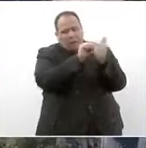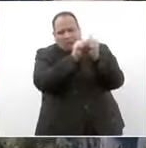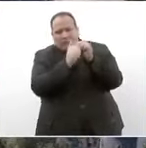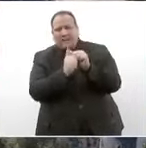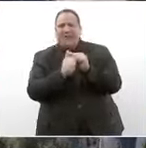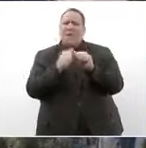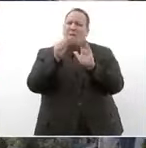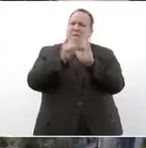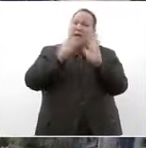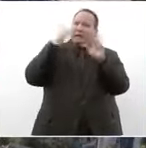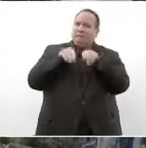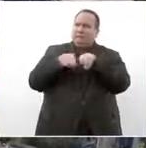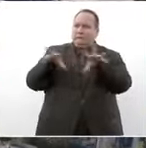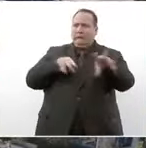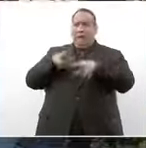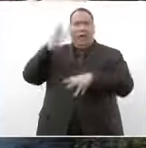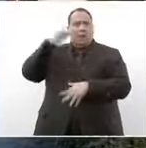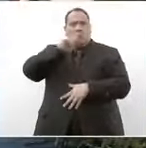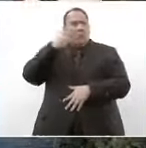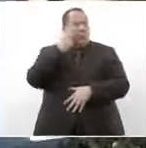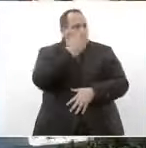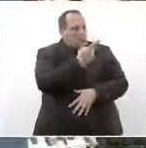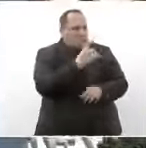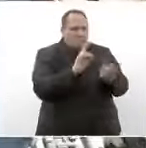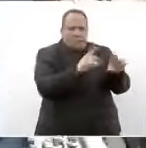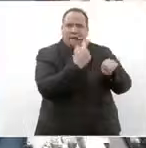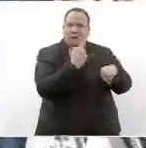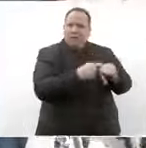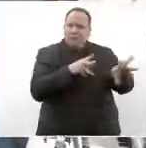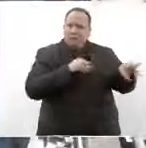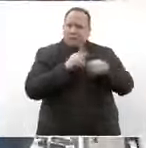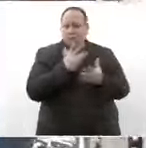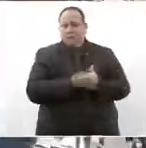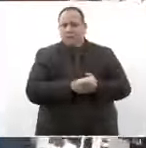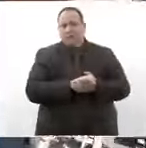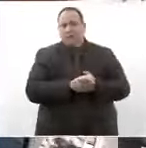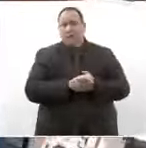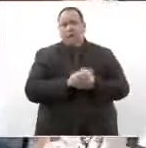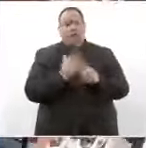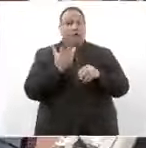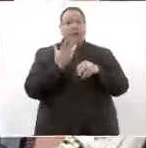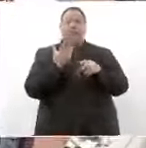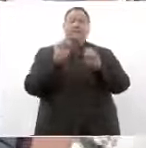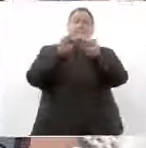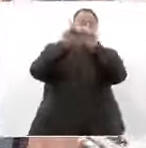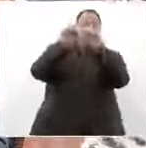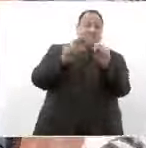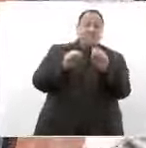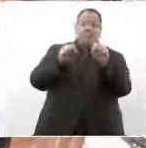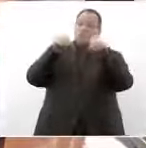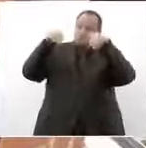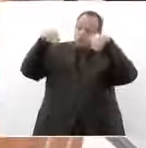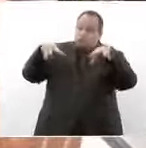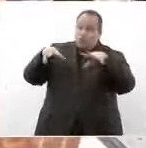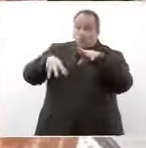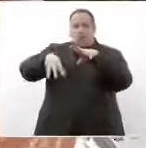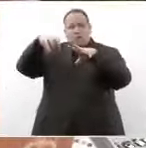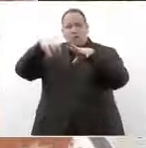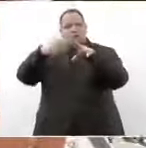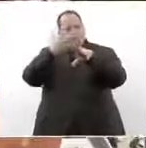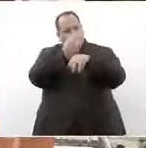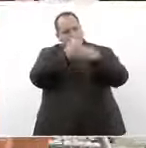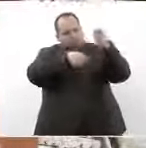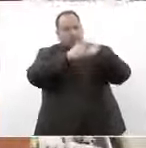meses más álgidos de una situación nunca antes vista en la salud pública por ello se remodeló en el sistema de inyección y